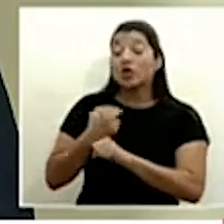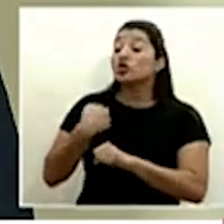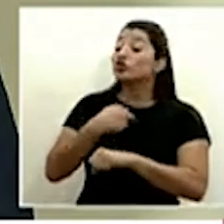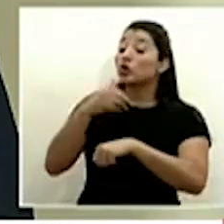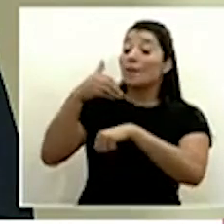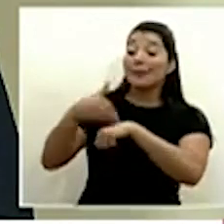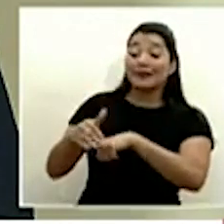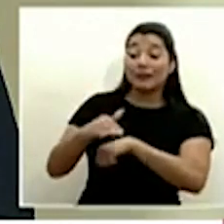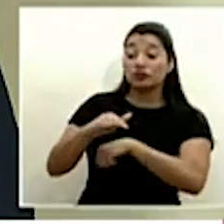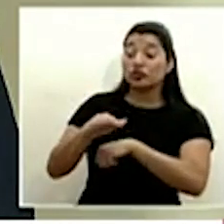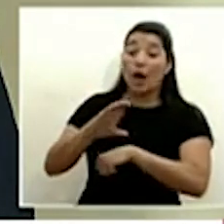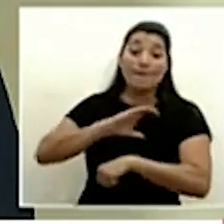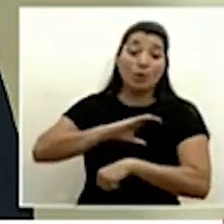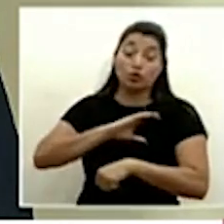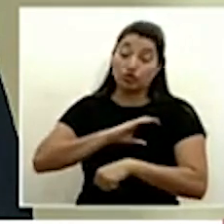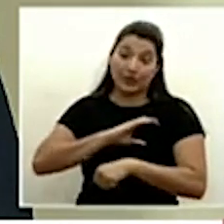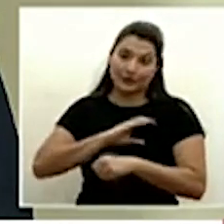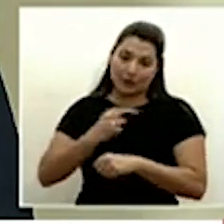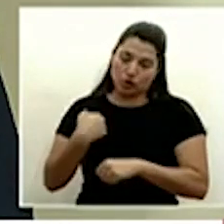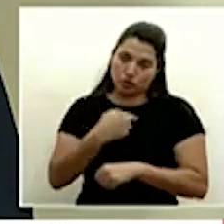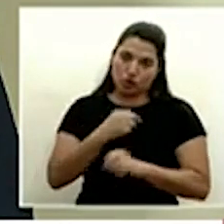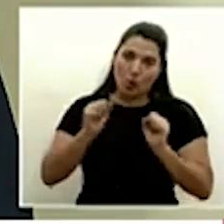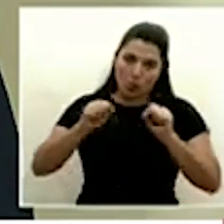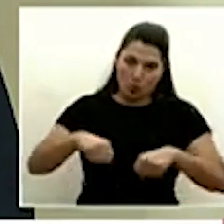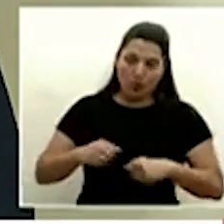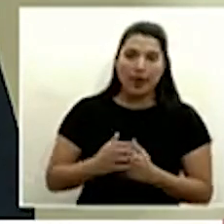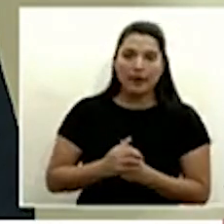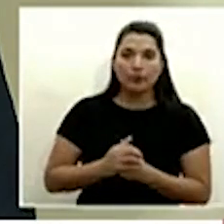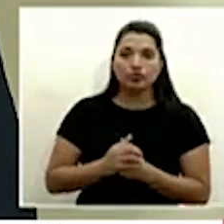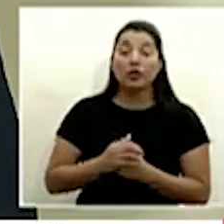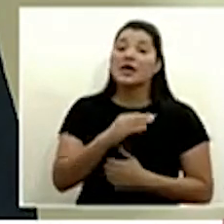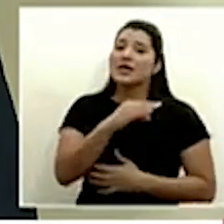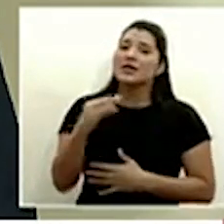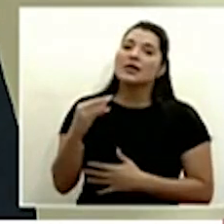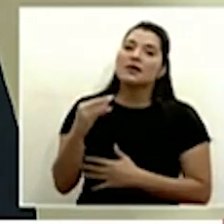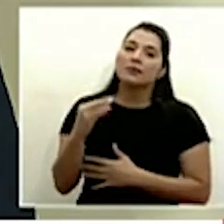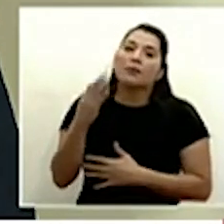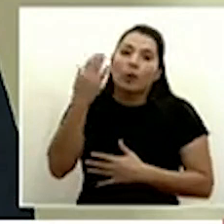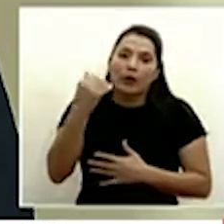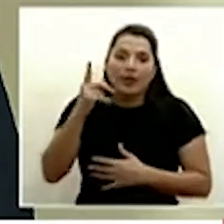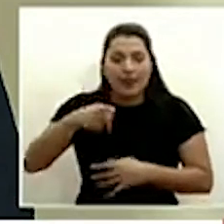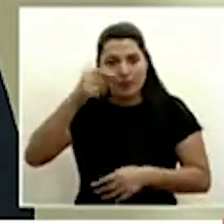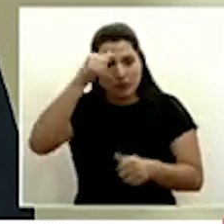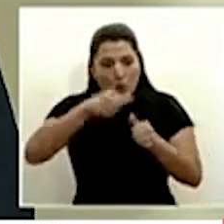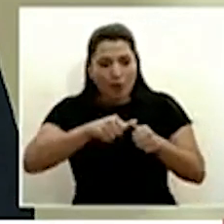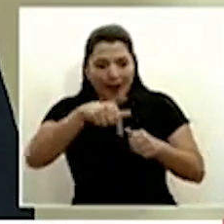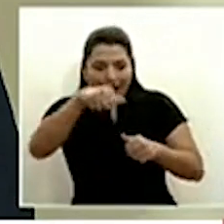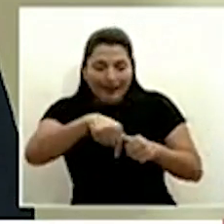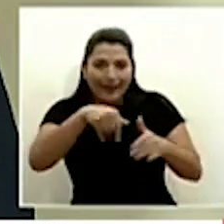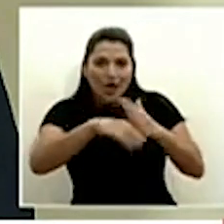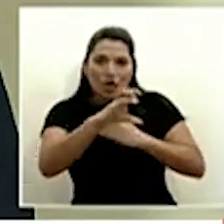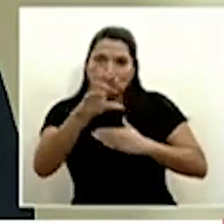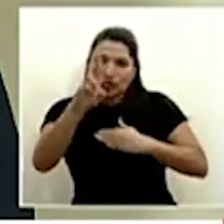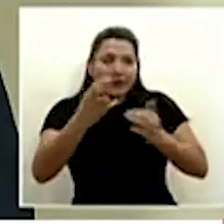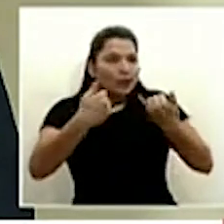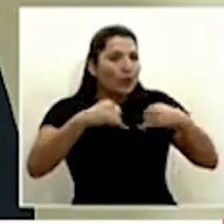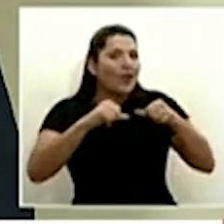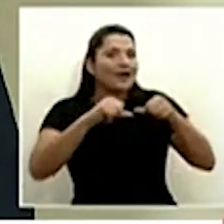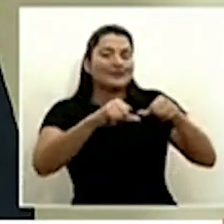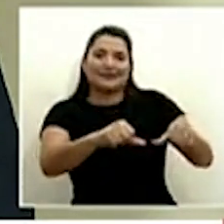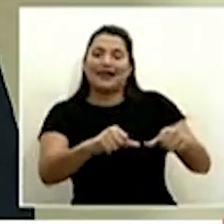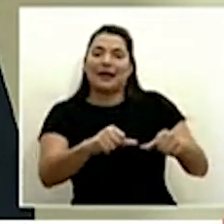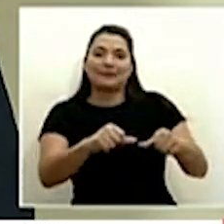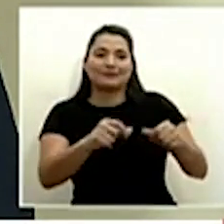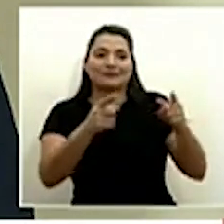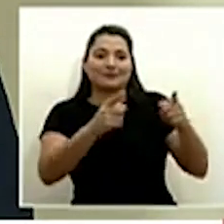tomando en cuenta a mi estimado que siguen ocurriendo hechos criminales tenemos que trabajar en las medidas